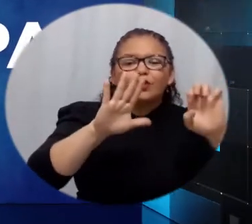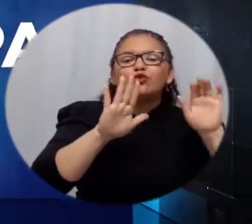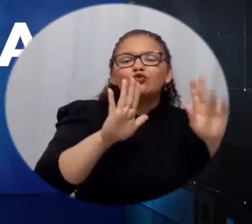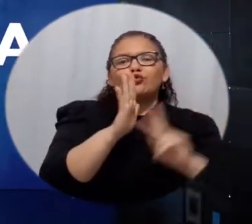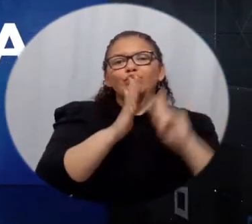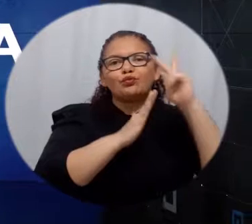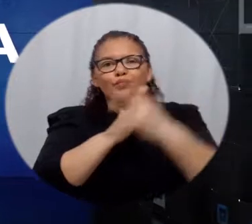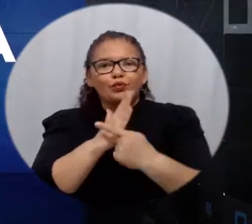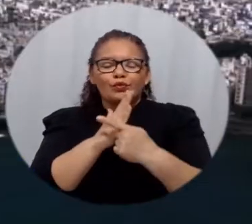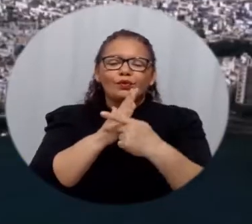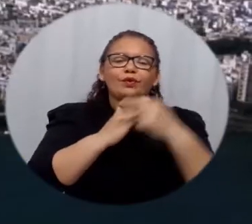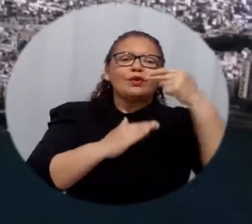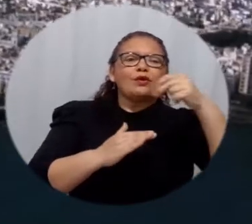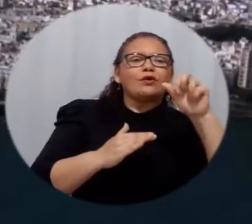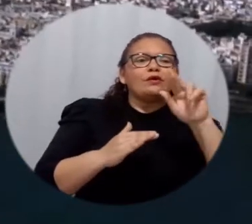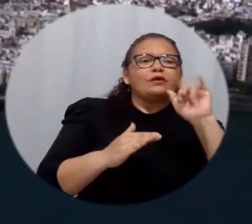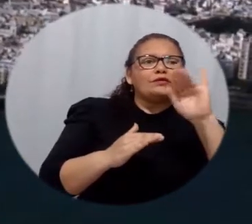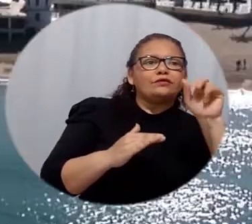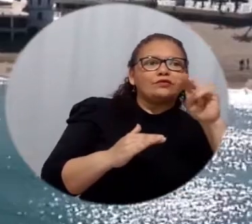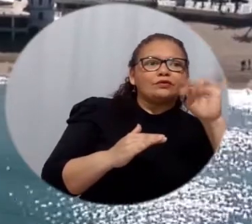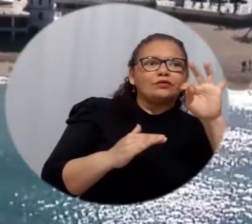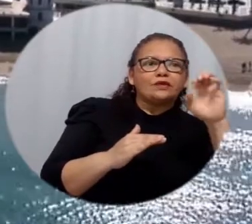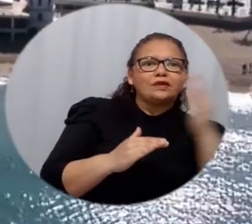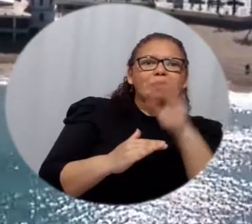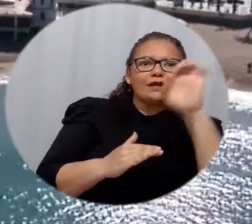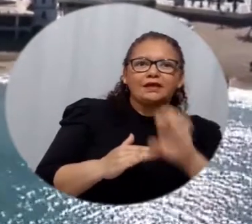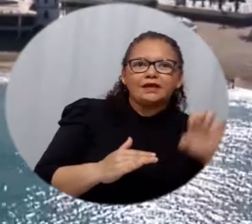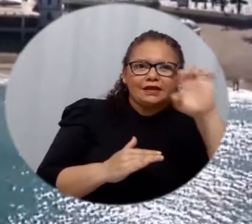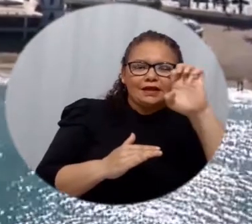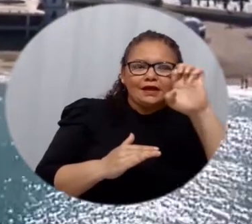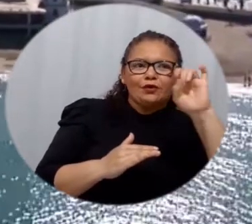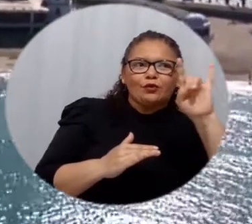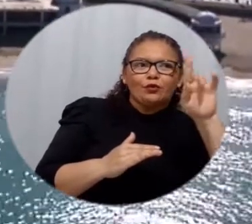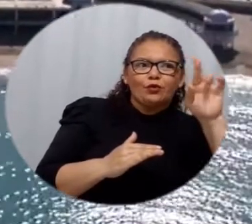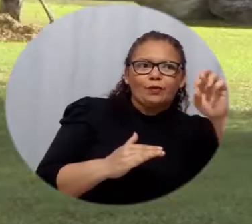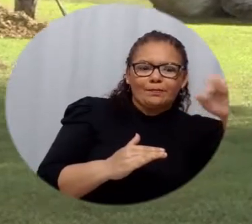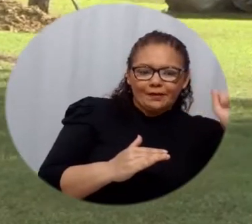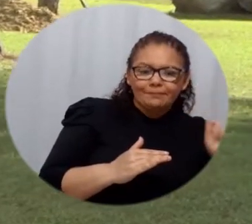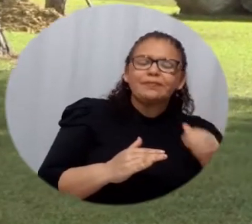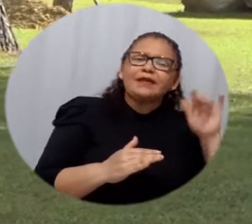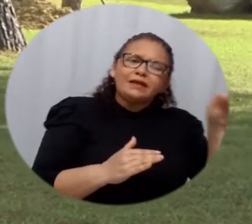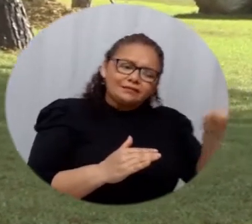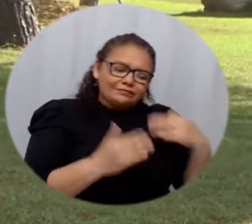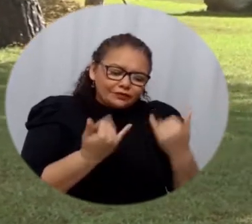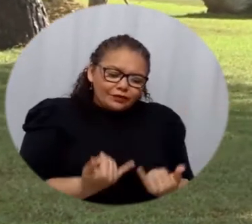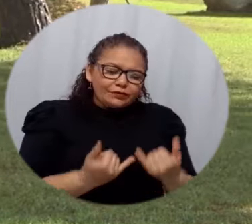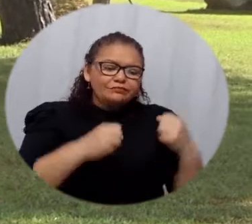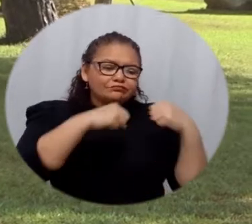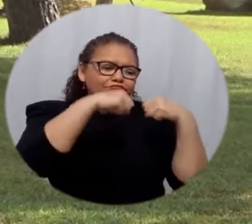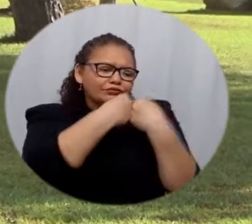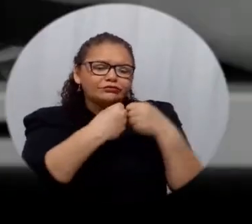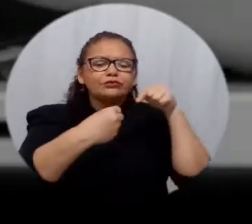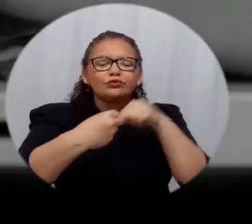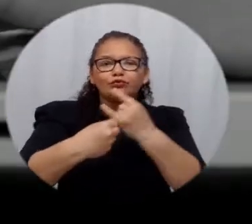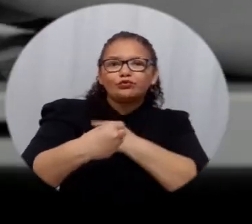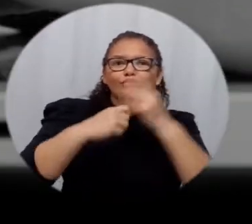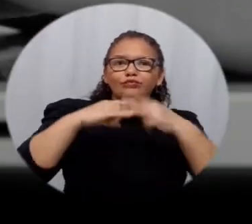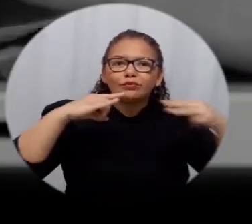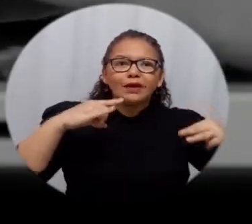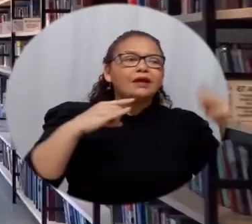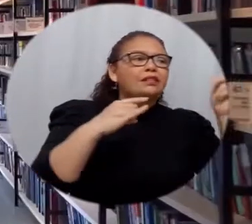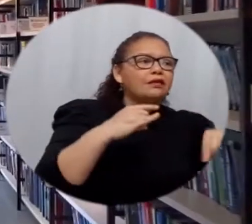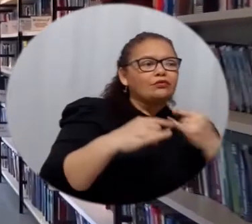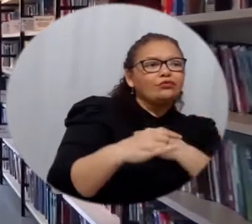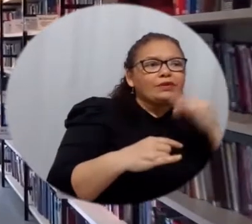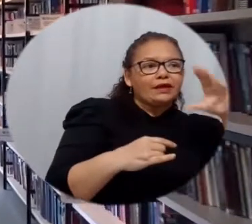programa Horizonte Europa. En 20 años de cooperación, Unimagdalena y la Universidad de Cádiz han implementado múltiples iniciativas como